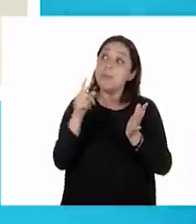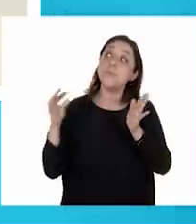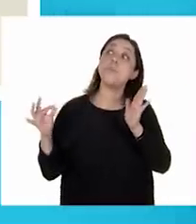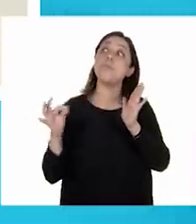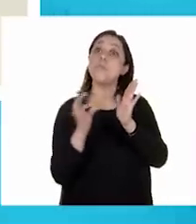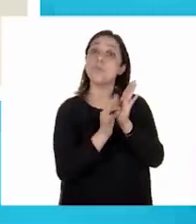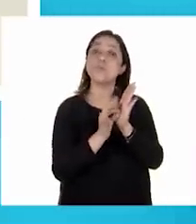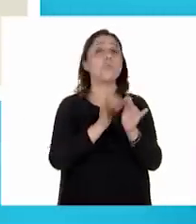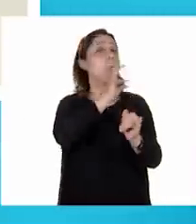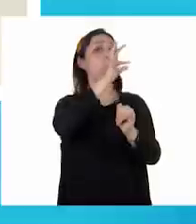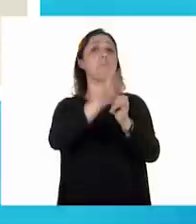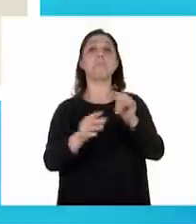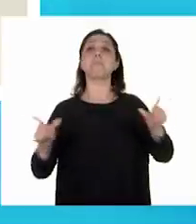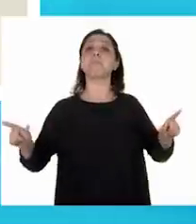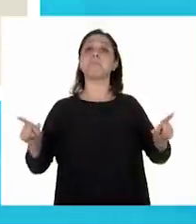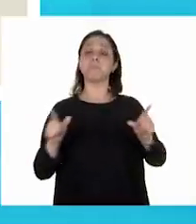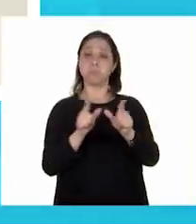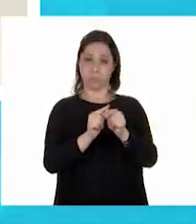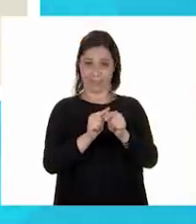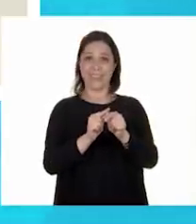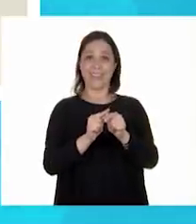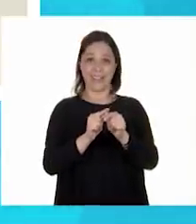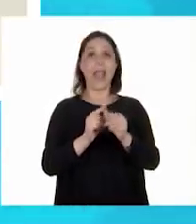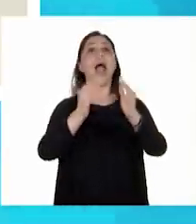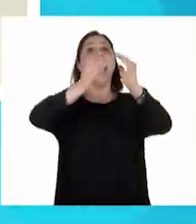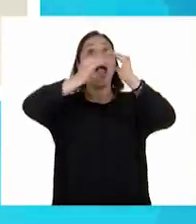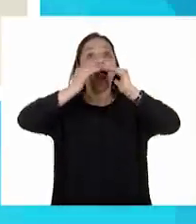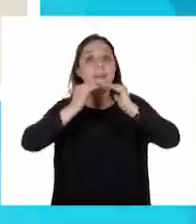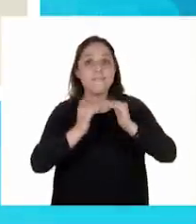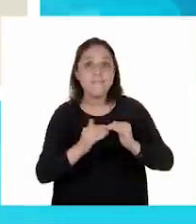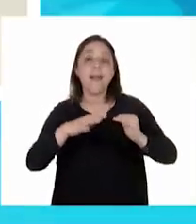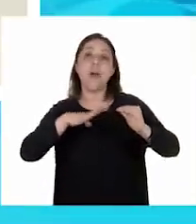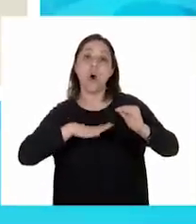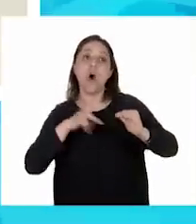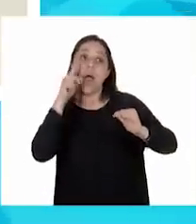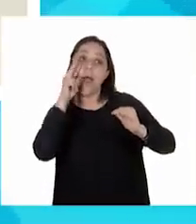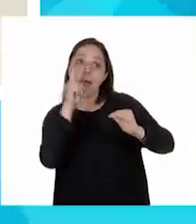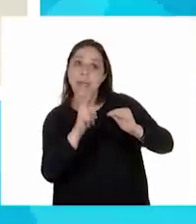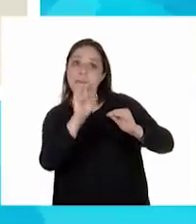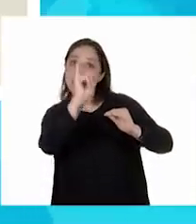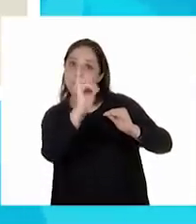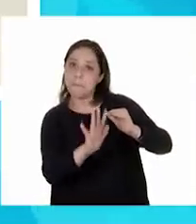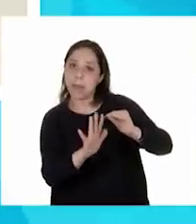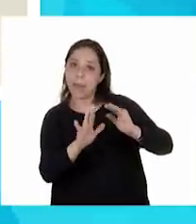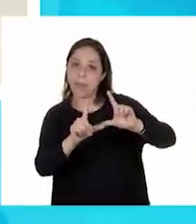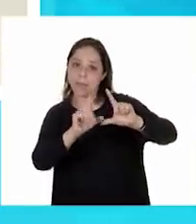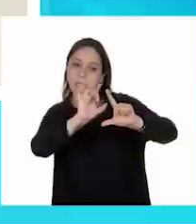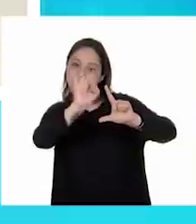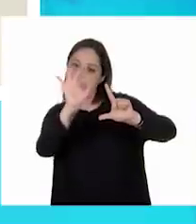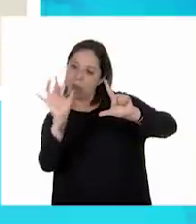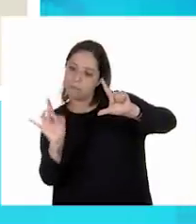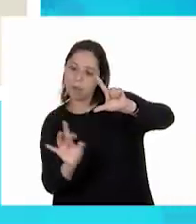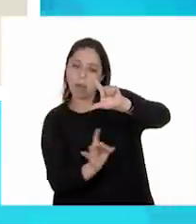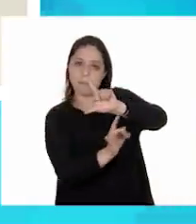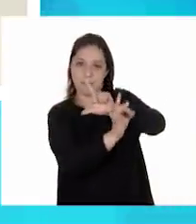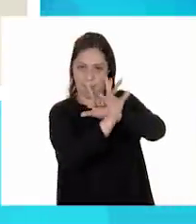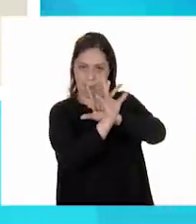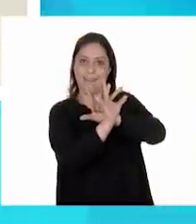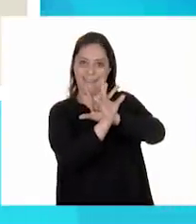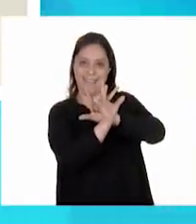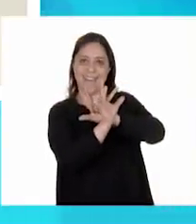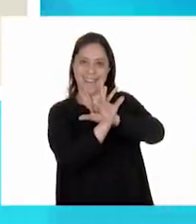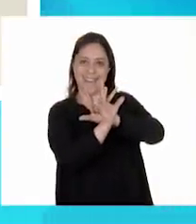punto? Final. Excelente. Y abajo tenemos el esquema. ¿Verdad, Oscar? Exactamente. Excelente. Y ahí podemos ver entonces